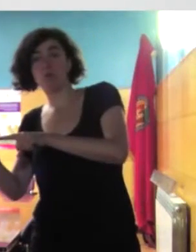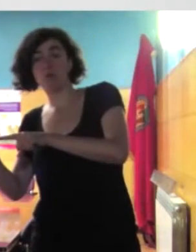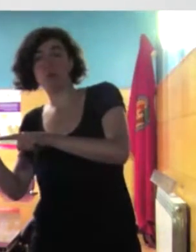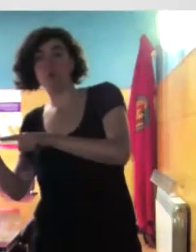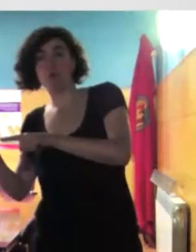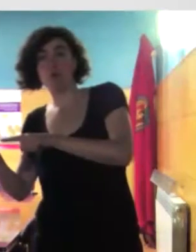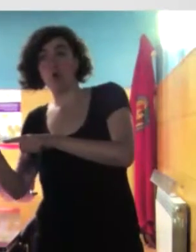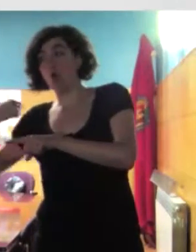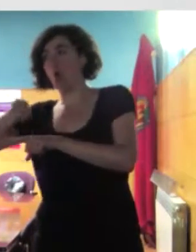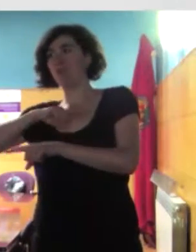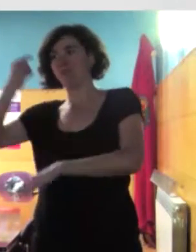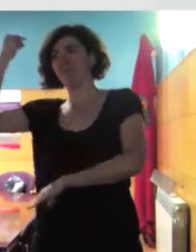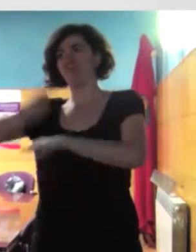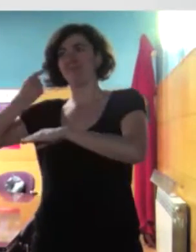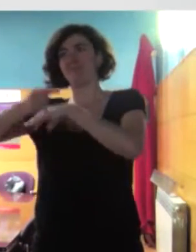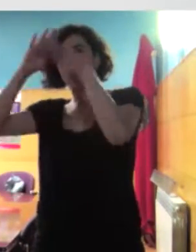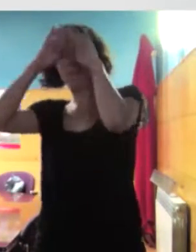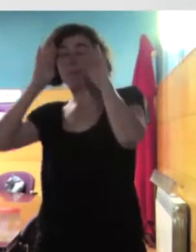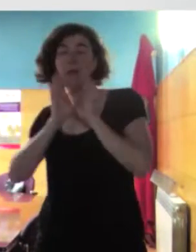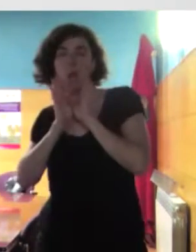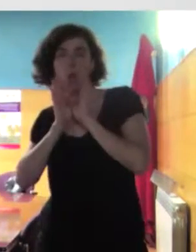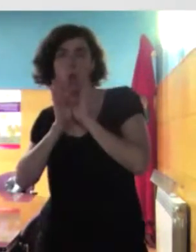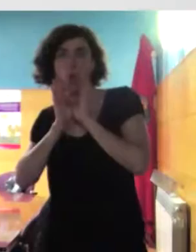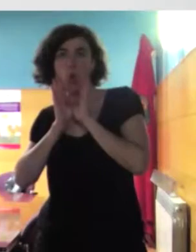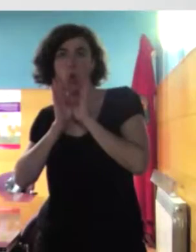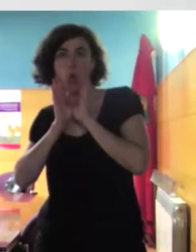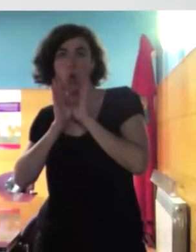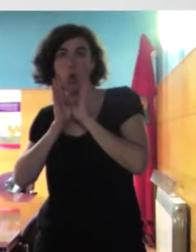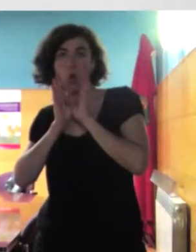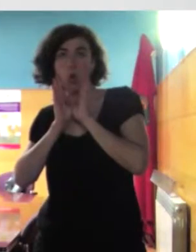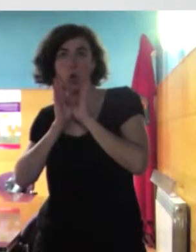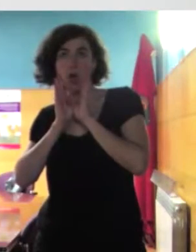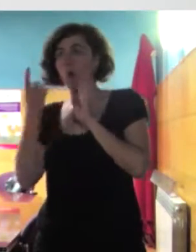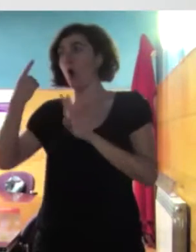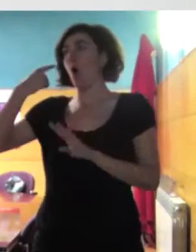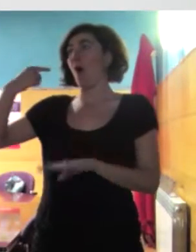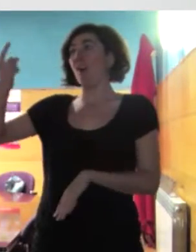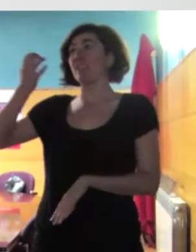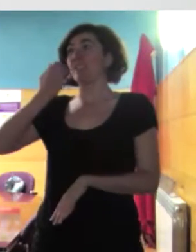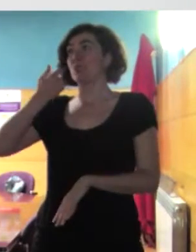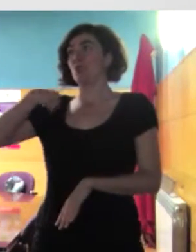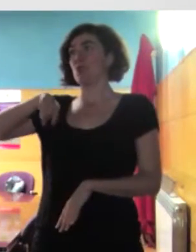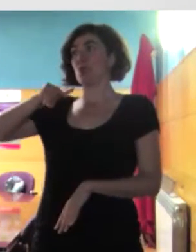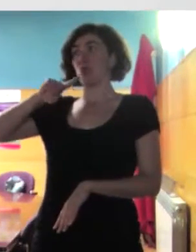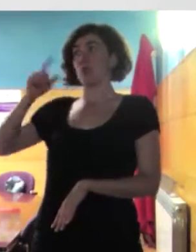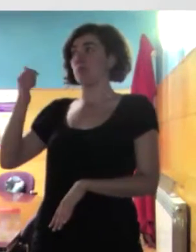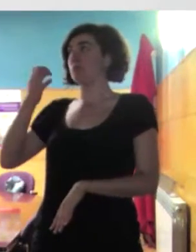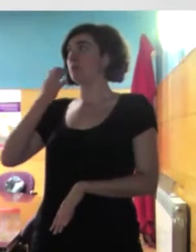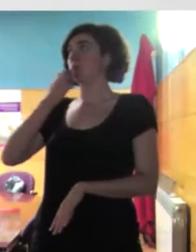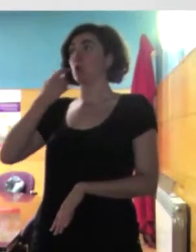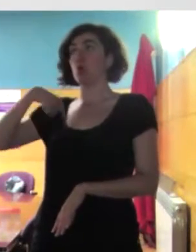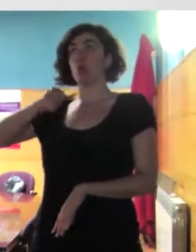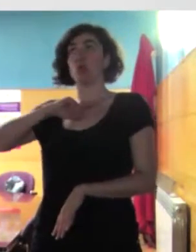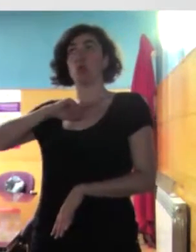allí tenemos que ponernos el velo o sea ellos nos pueden imponer a nosotros y nosotros no a ellos entonces claro